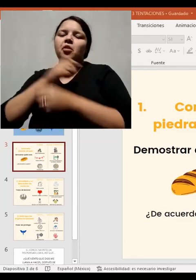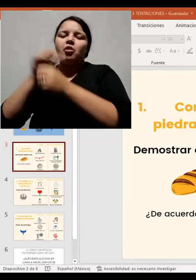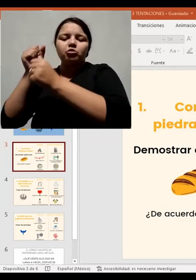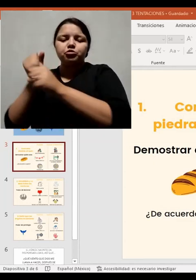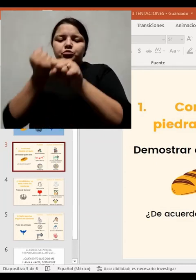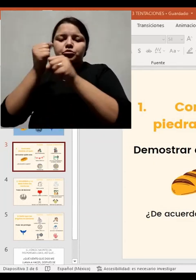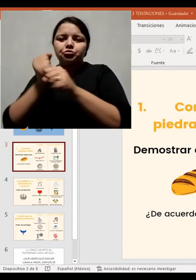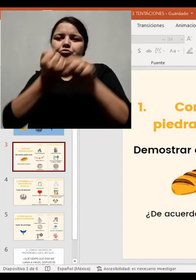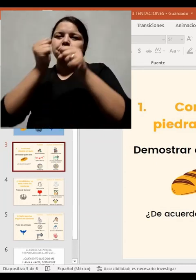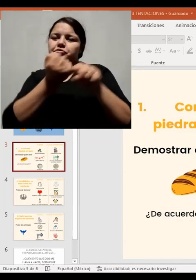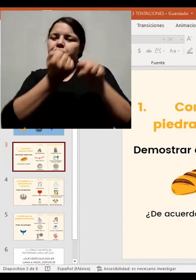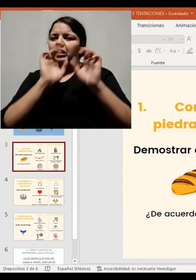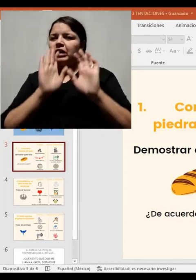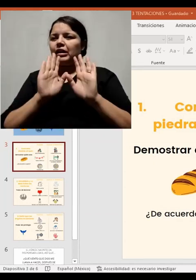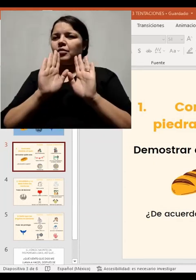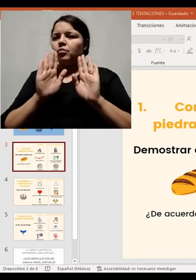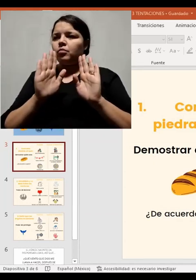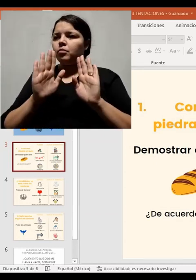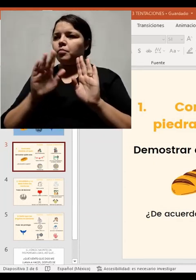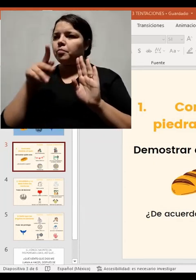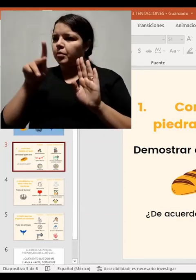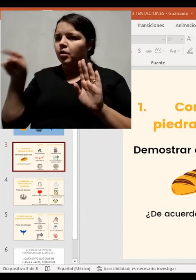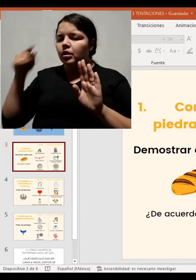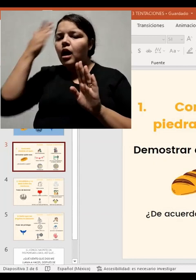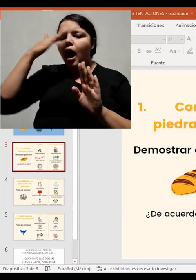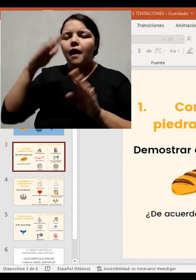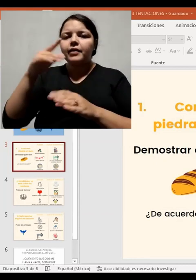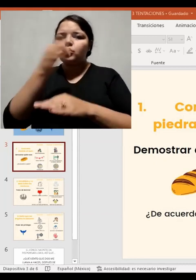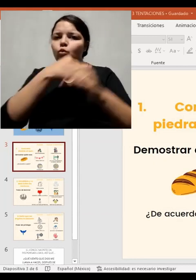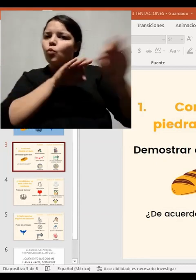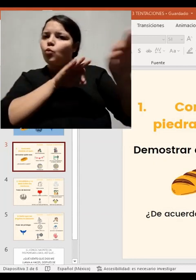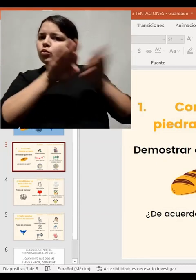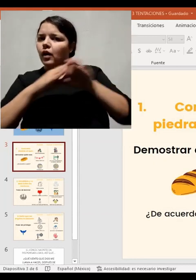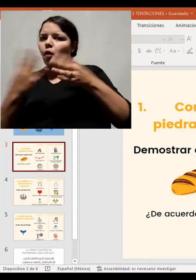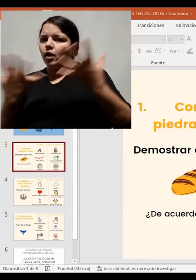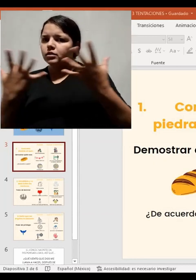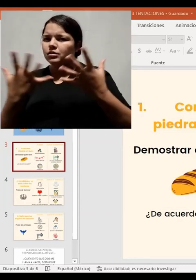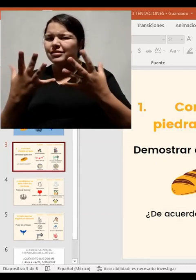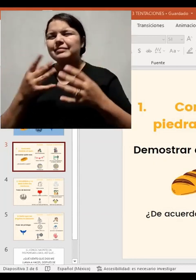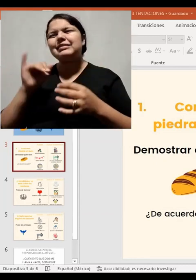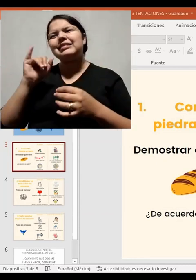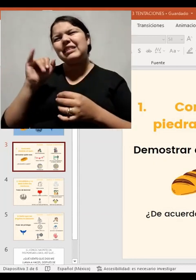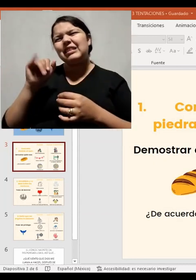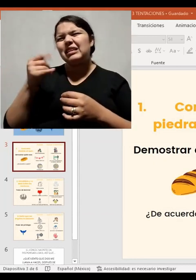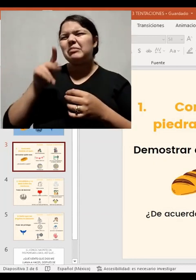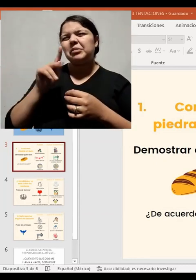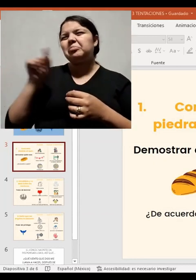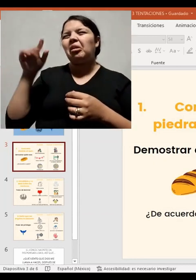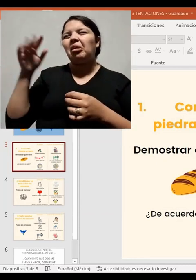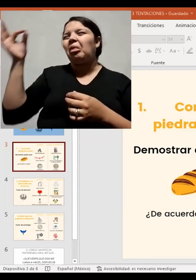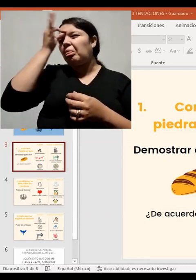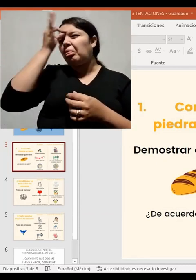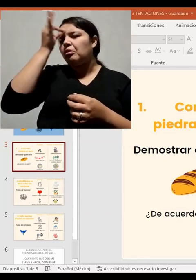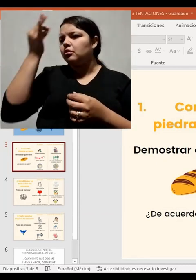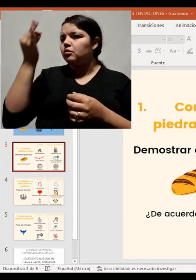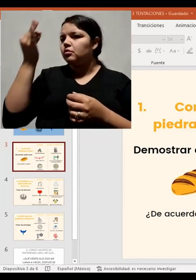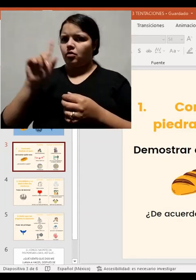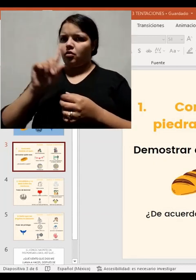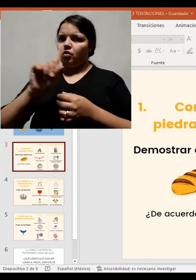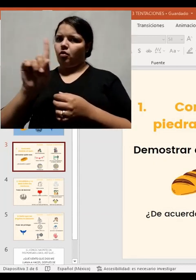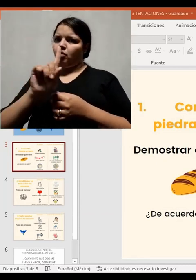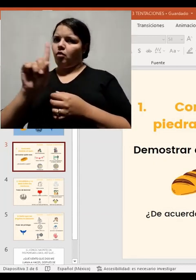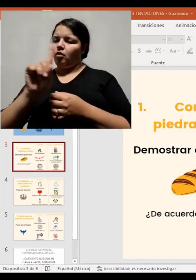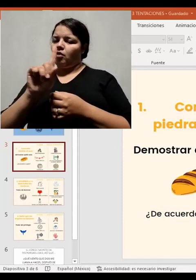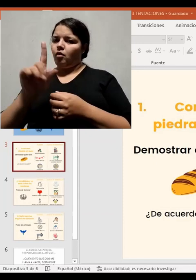queremos inclusión. Entonces, con tal de demostrar a lo mejor que mi empresa es incluyente, a lo mejor contrato personas con